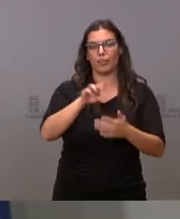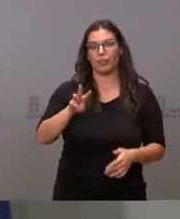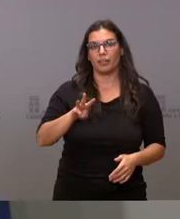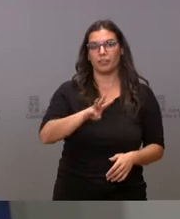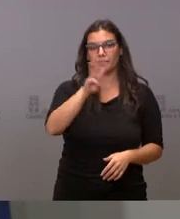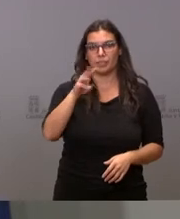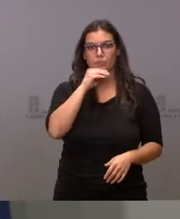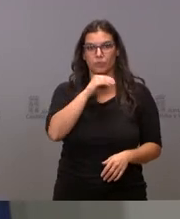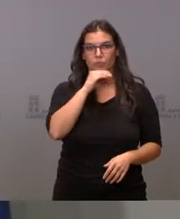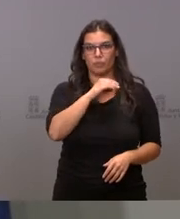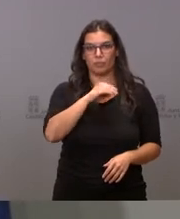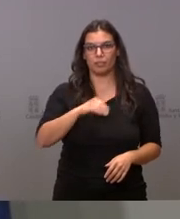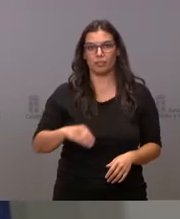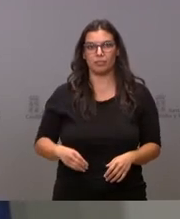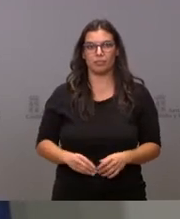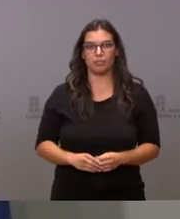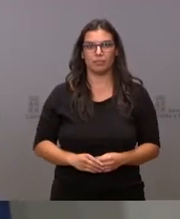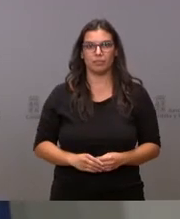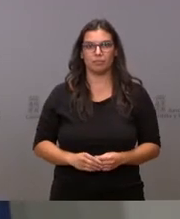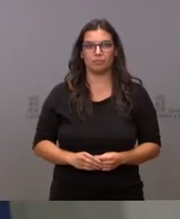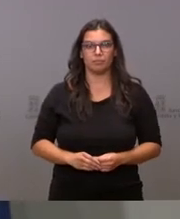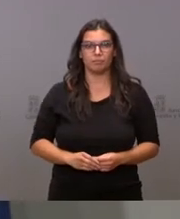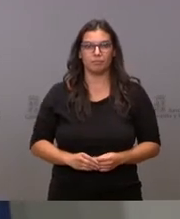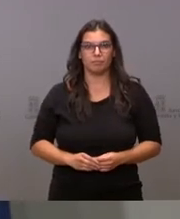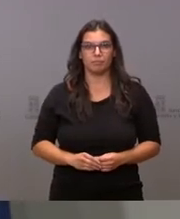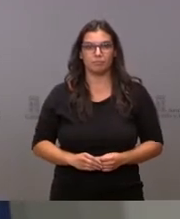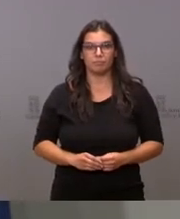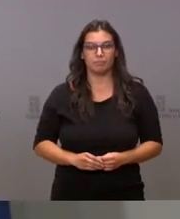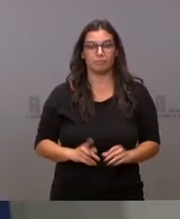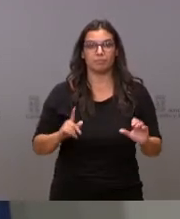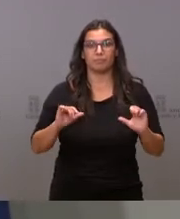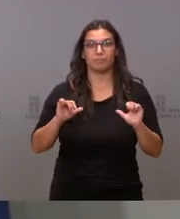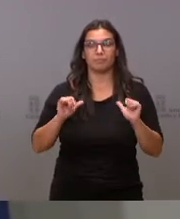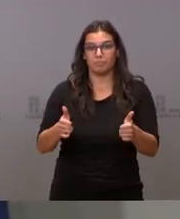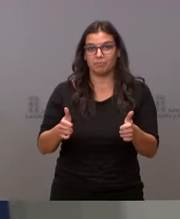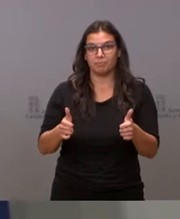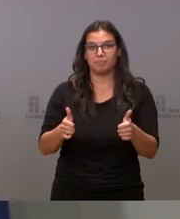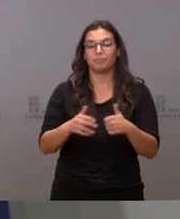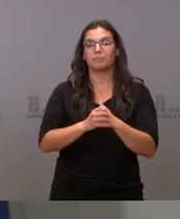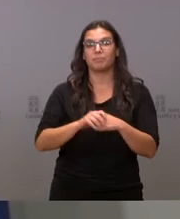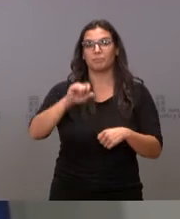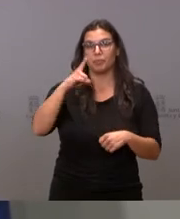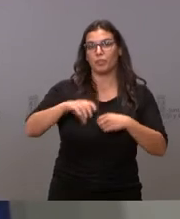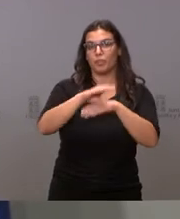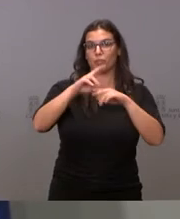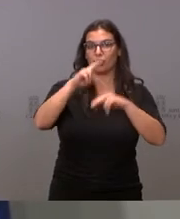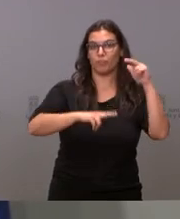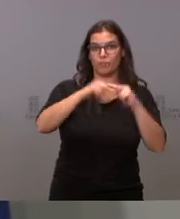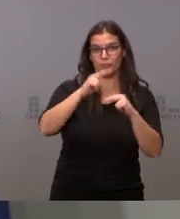octubre, y empezaremos por la Consejería de Fomento